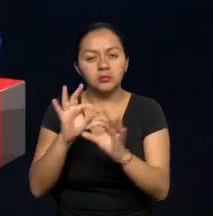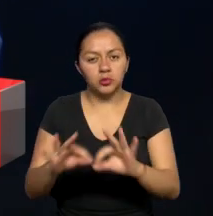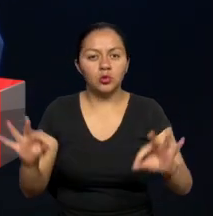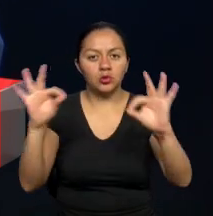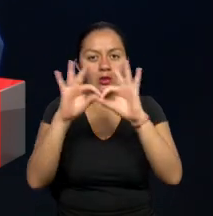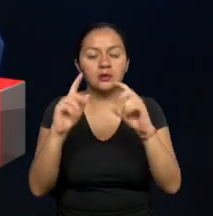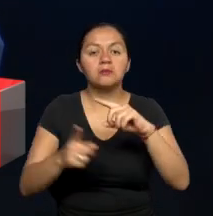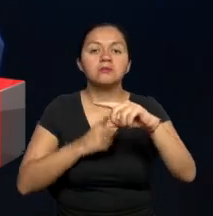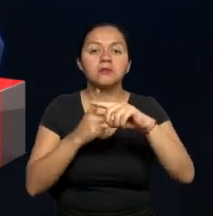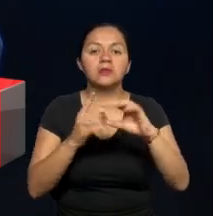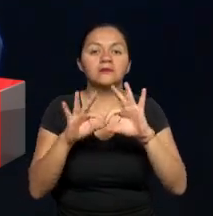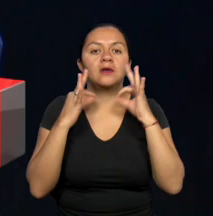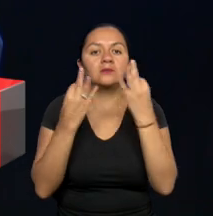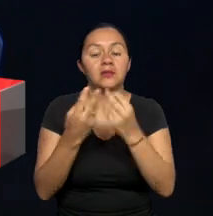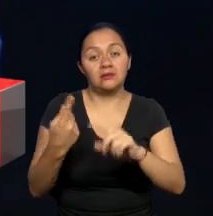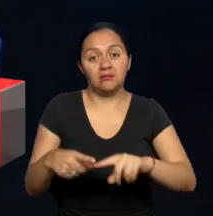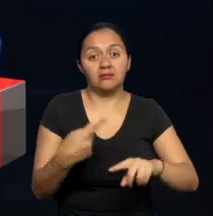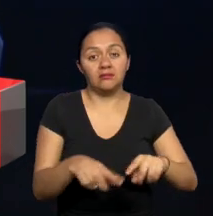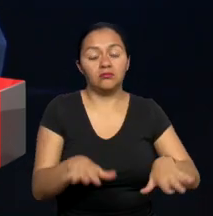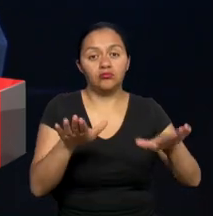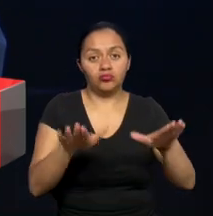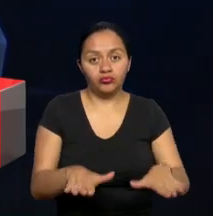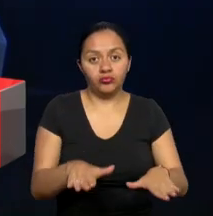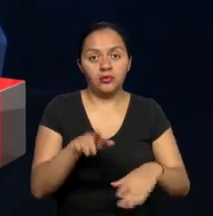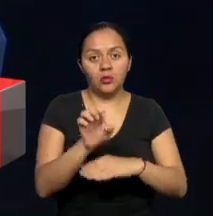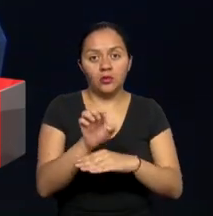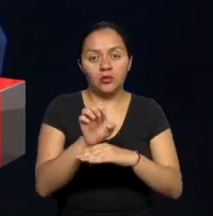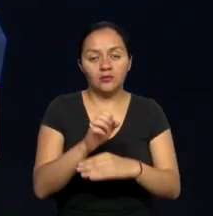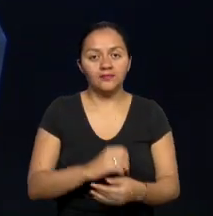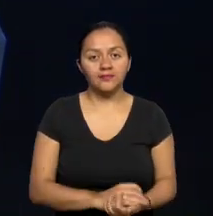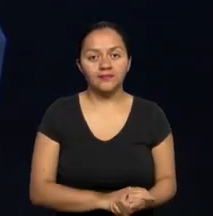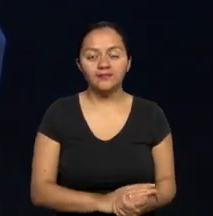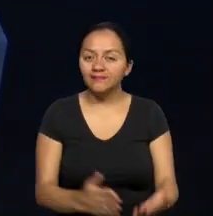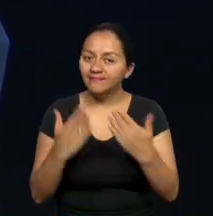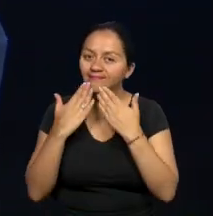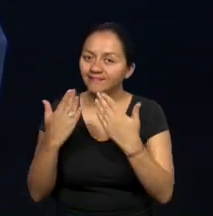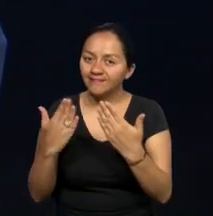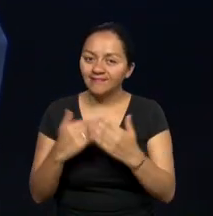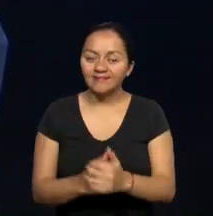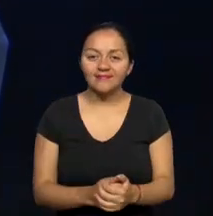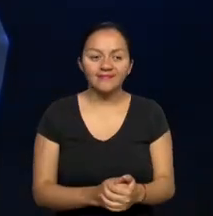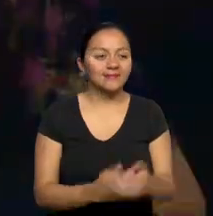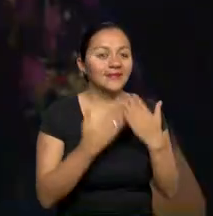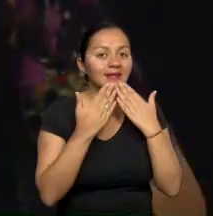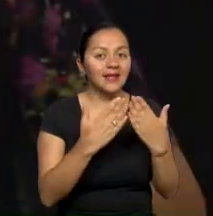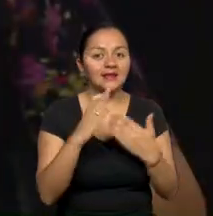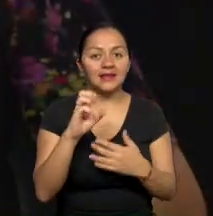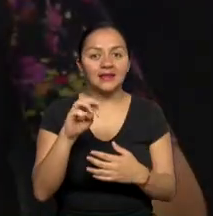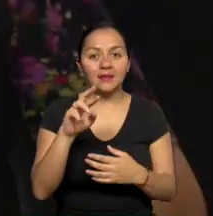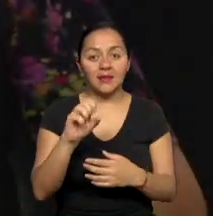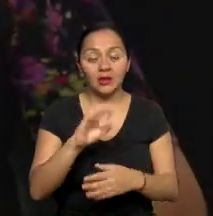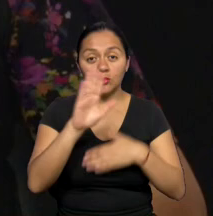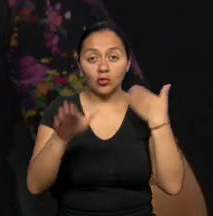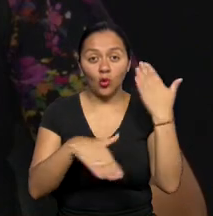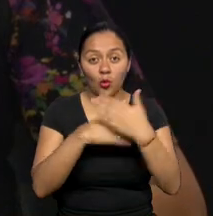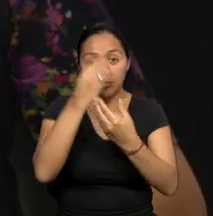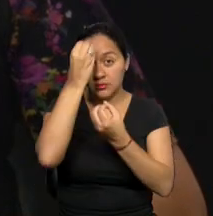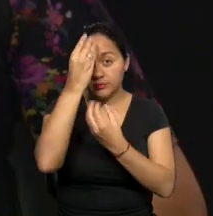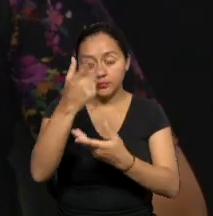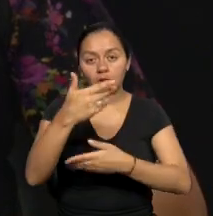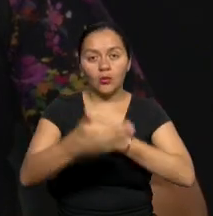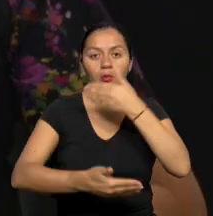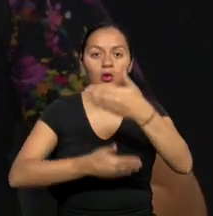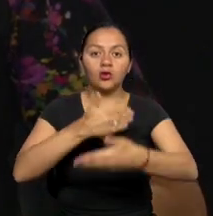familias y a los megadiversos de este hermoso país como es el Ecuador. Muchísimas gracias. Gracias Tamara. Y bueno, como hemos indicado, este